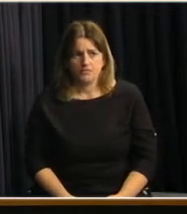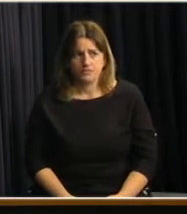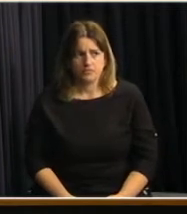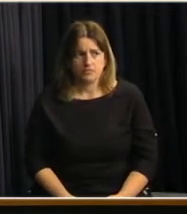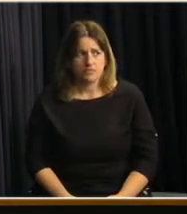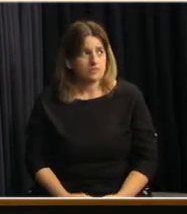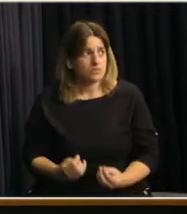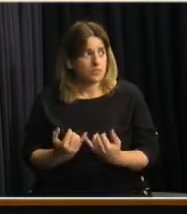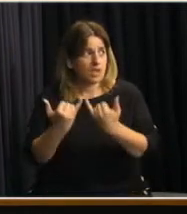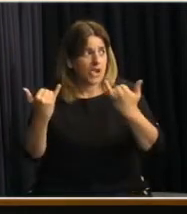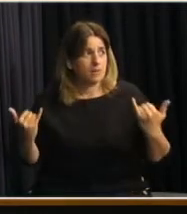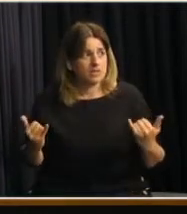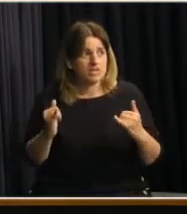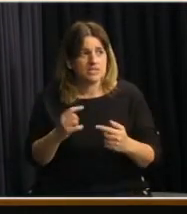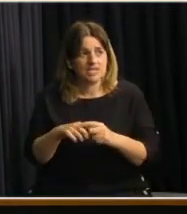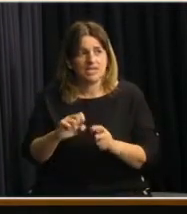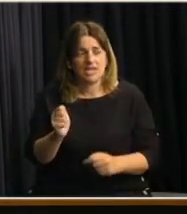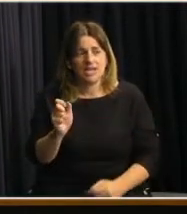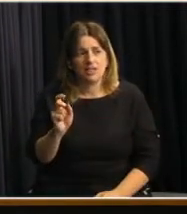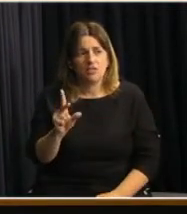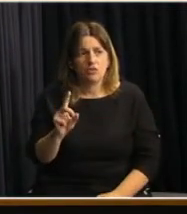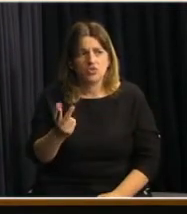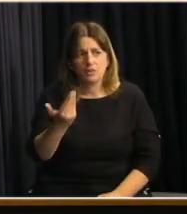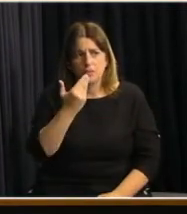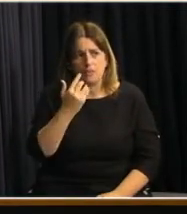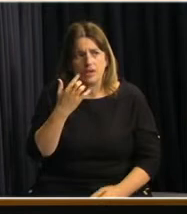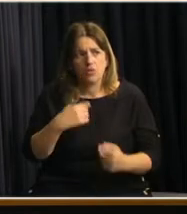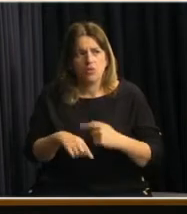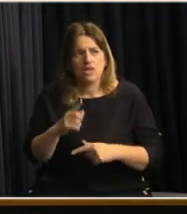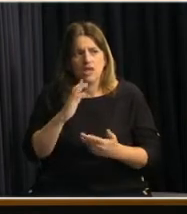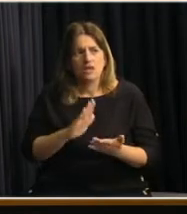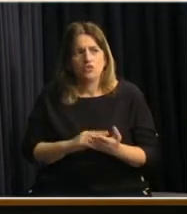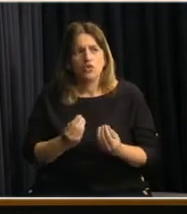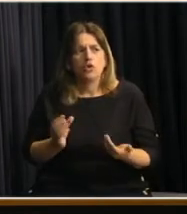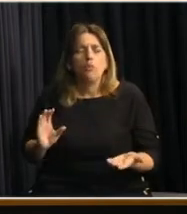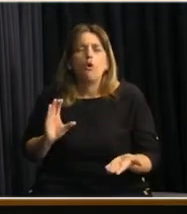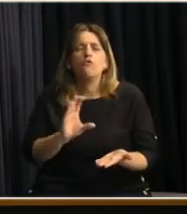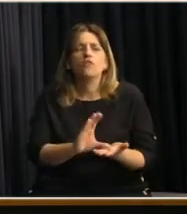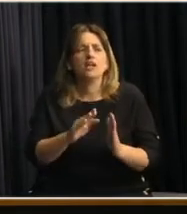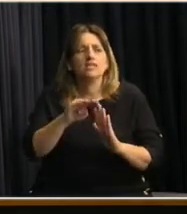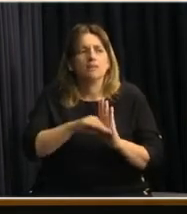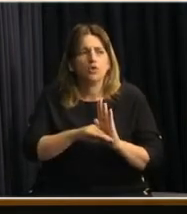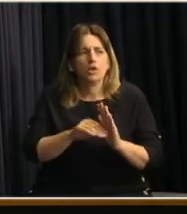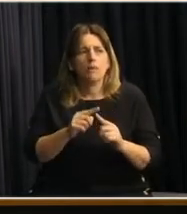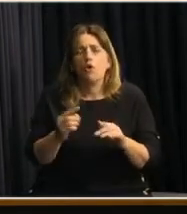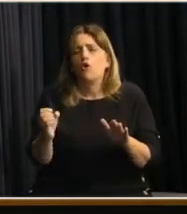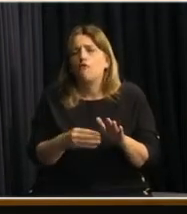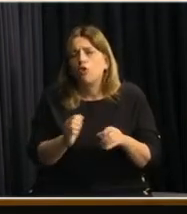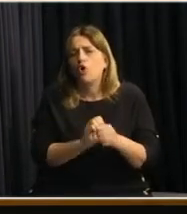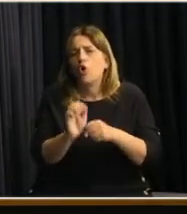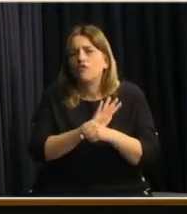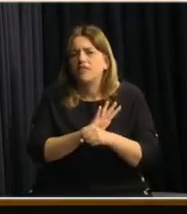Hola, buen día. Daniel Delón, de Canal 12. Entonces, concretamente, ¿cómo se financia este programa? A través del Fondo Conoravirus.